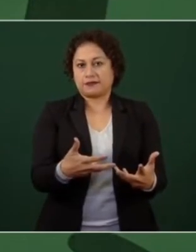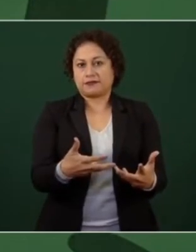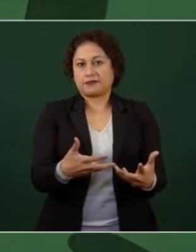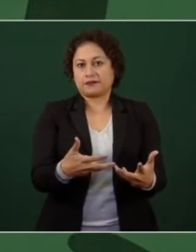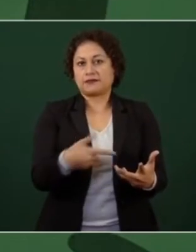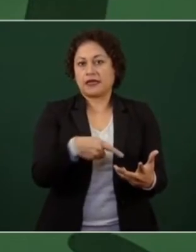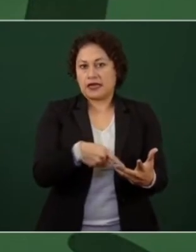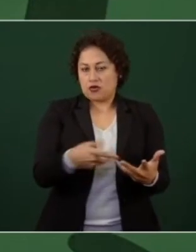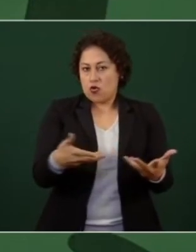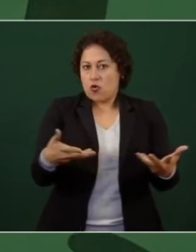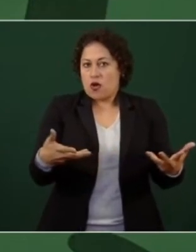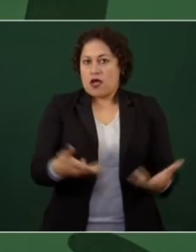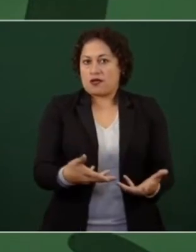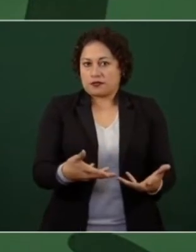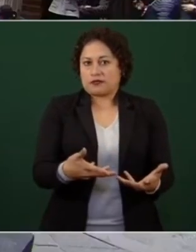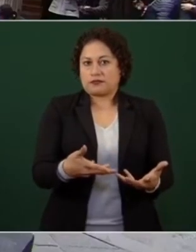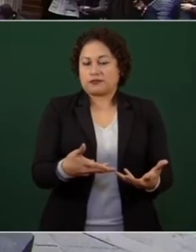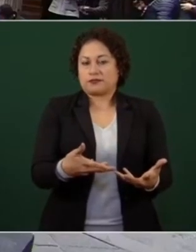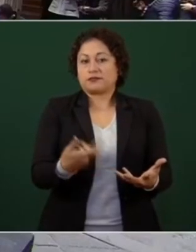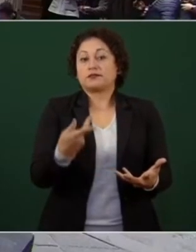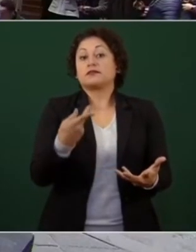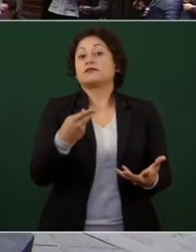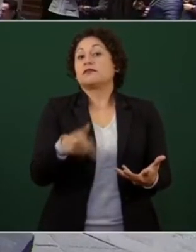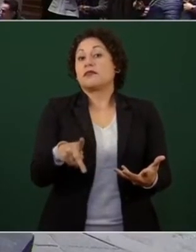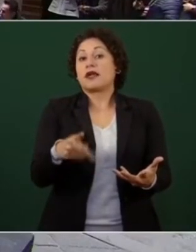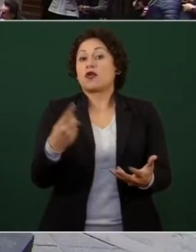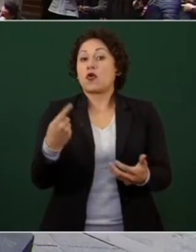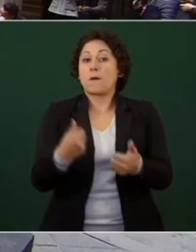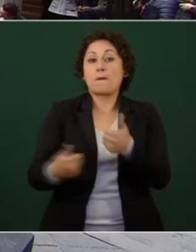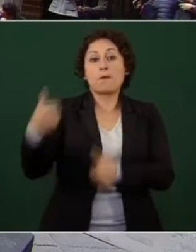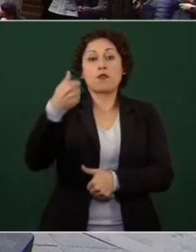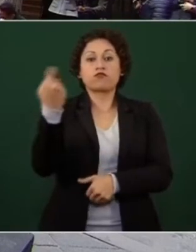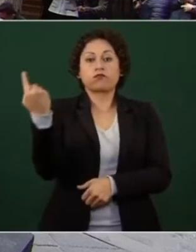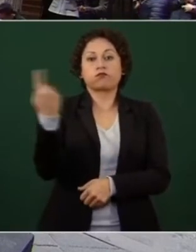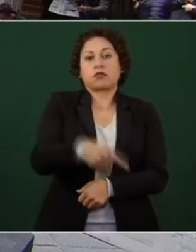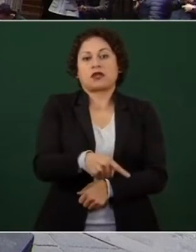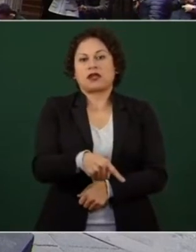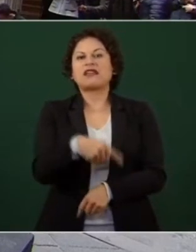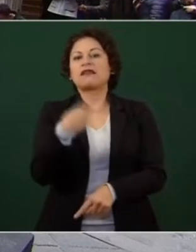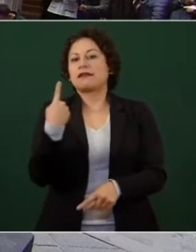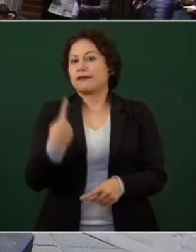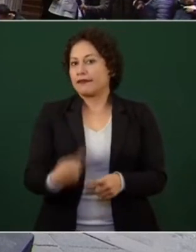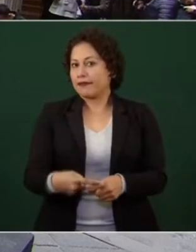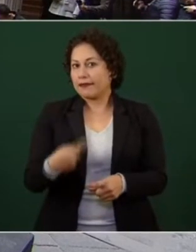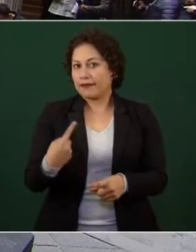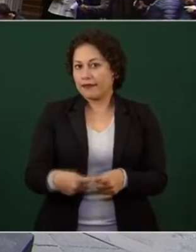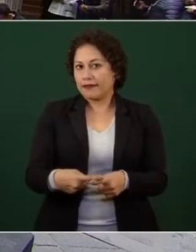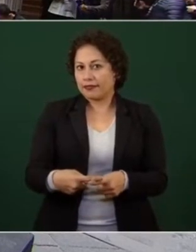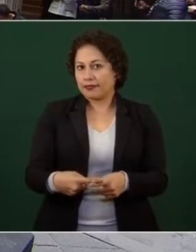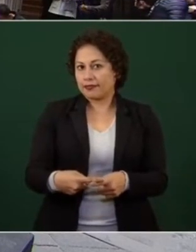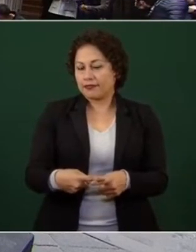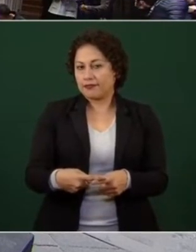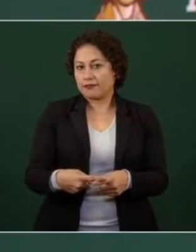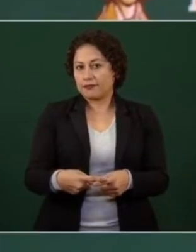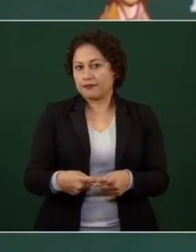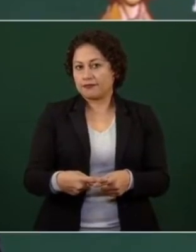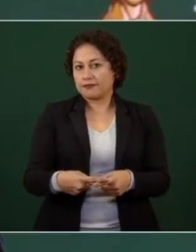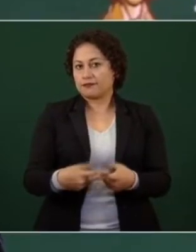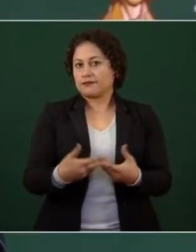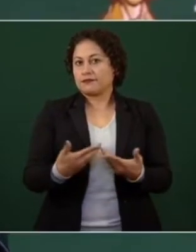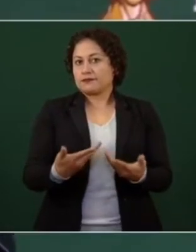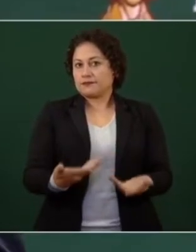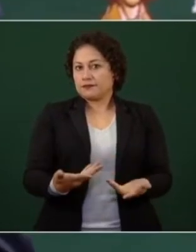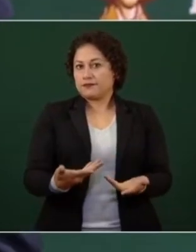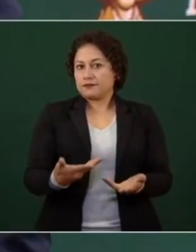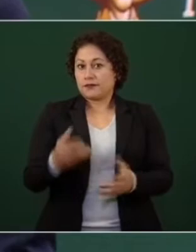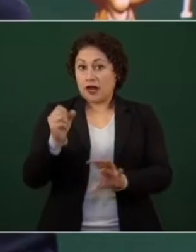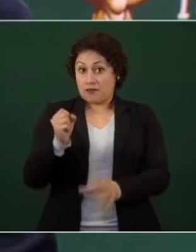ejecutores pero ¿quién fue el que ordenó? ¿y quién dio el